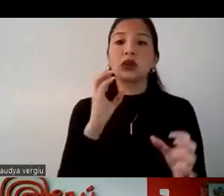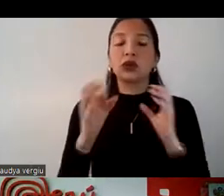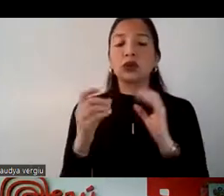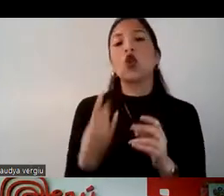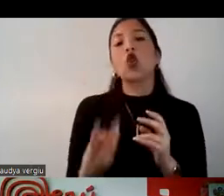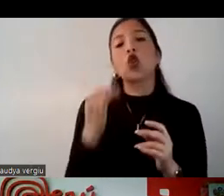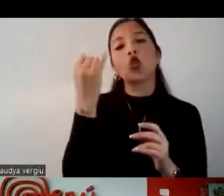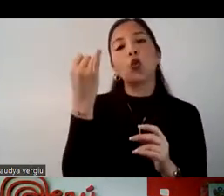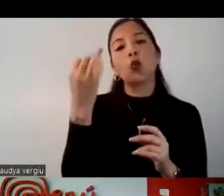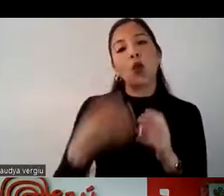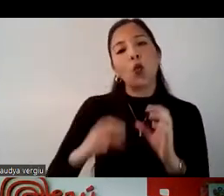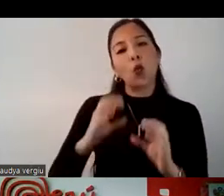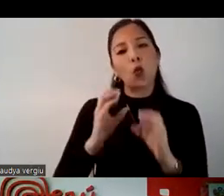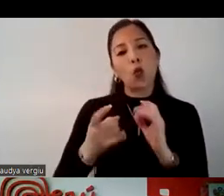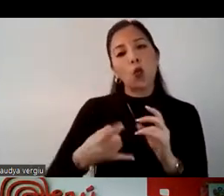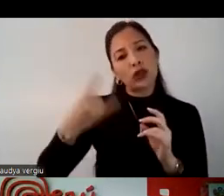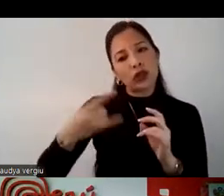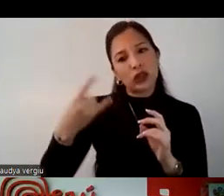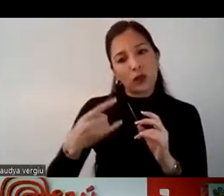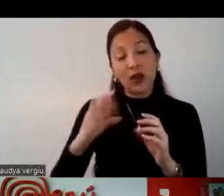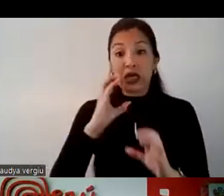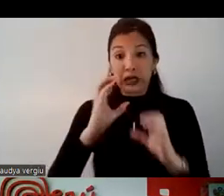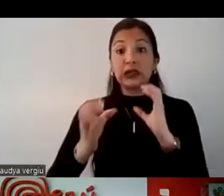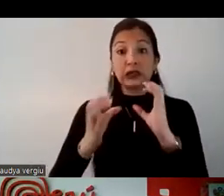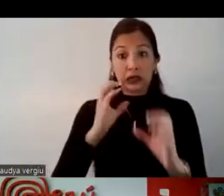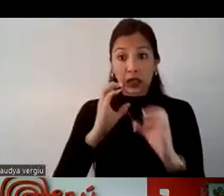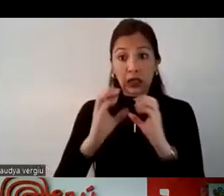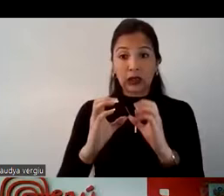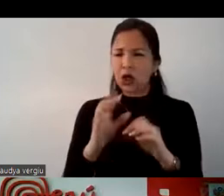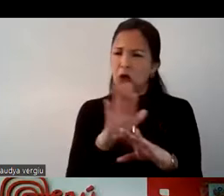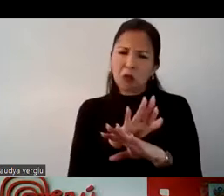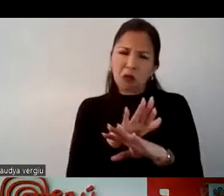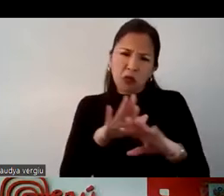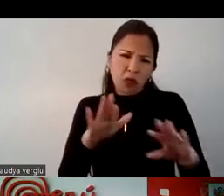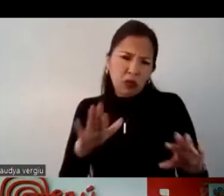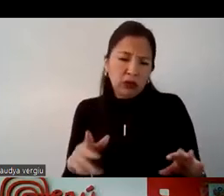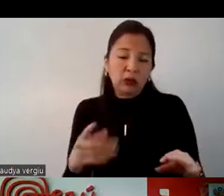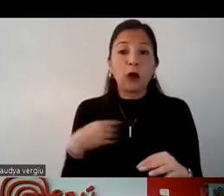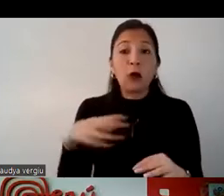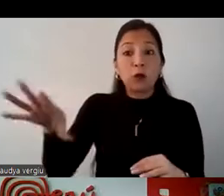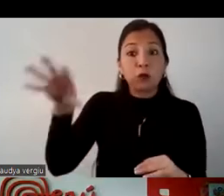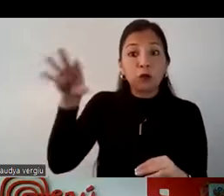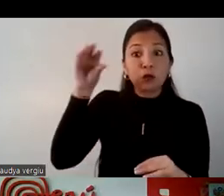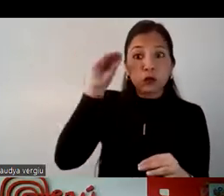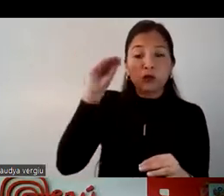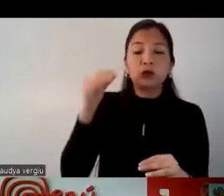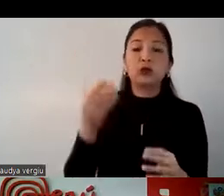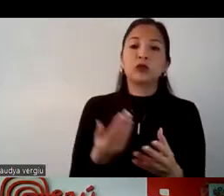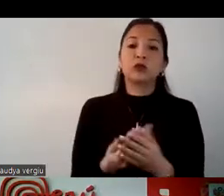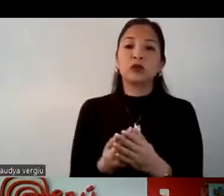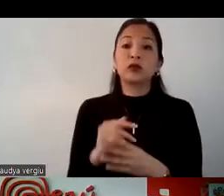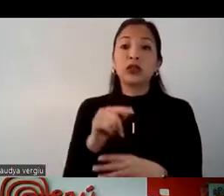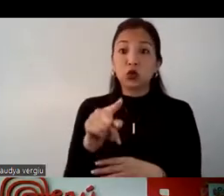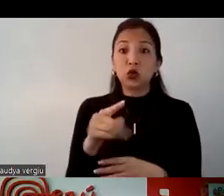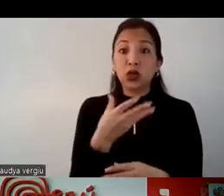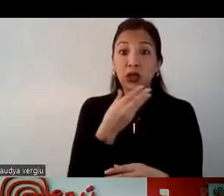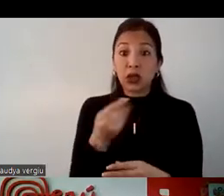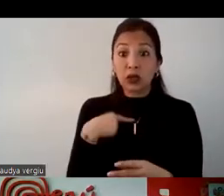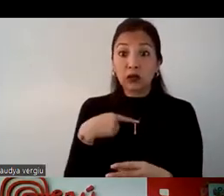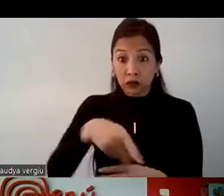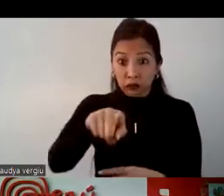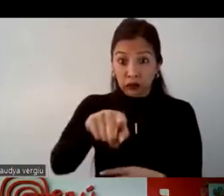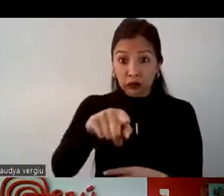WhatsApp. Pueden chatearme sin ningún problema, tanto para solicitar información como si ustedes ya quisieran venir